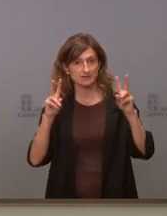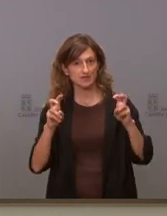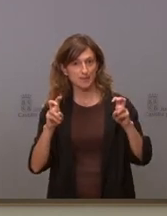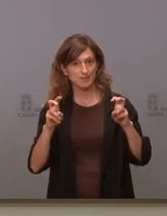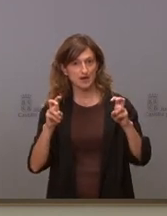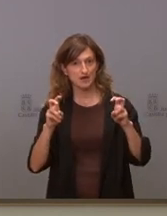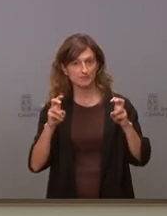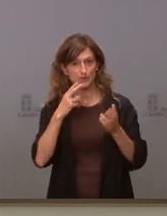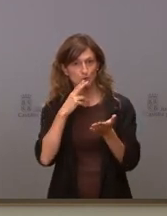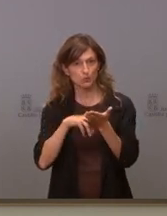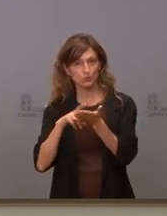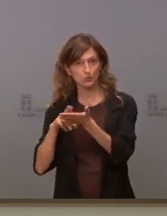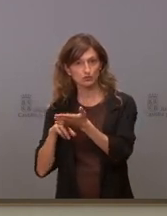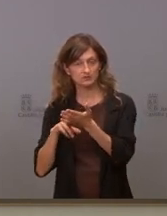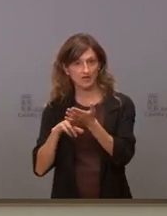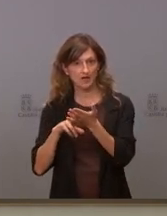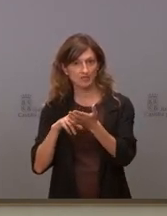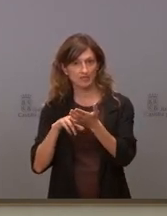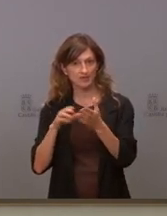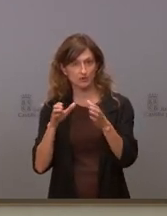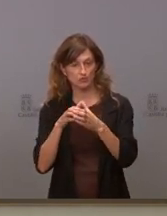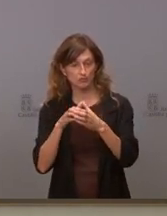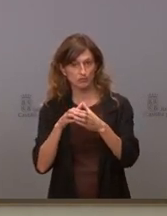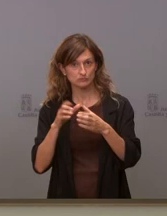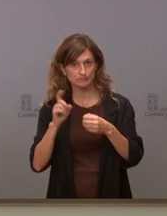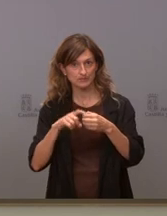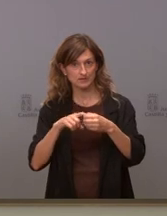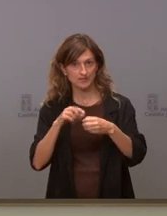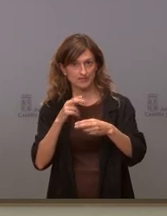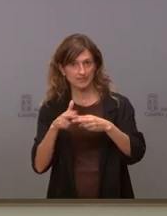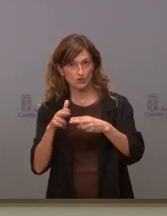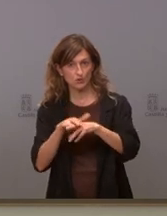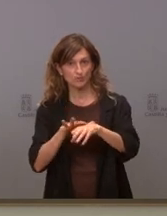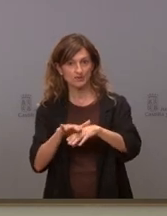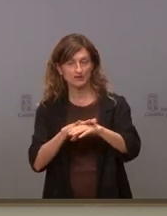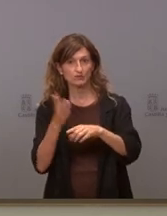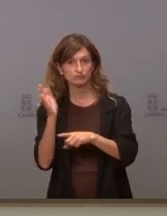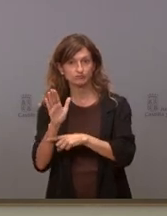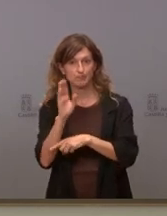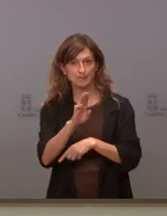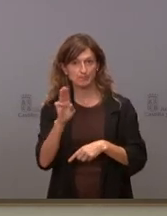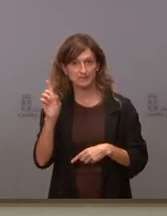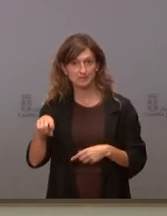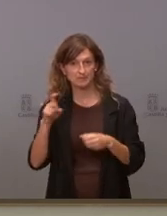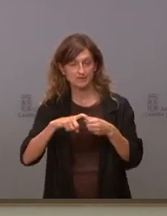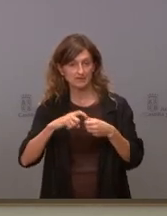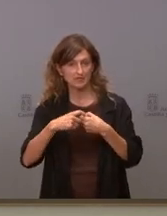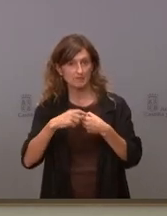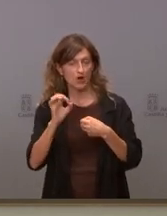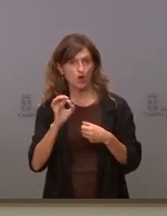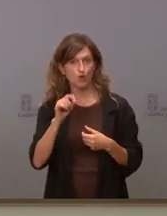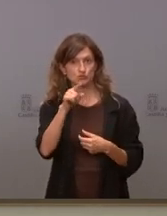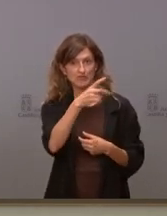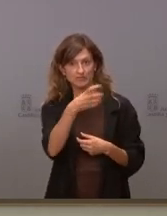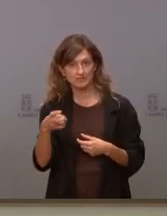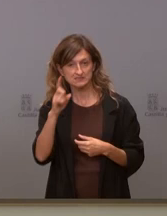cuota de los partidos del gobierno y que participe también alguien representante del Partido Popular y también sobre su presencia